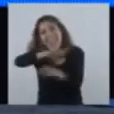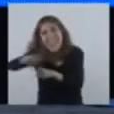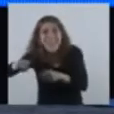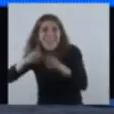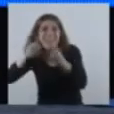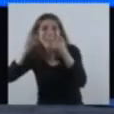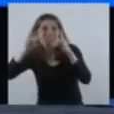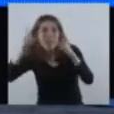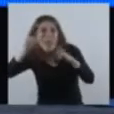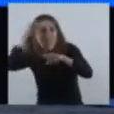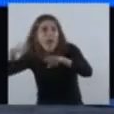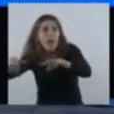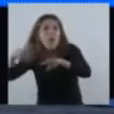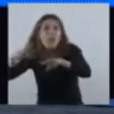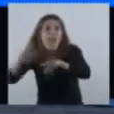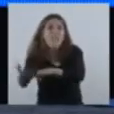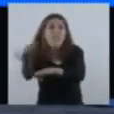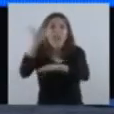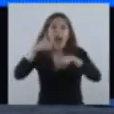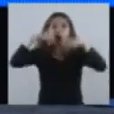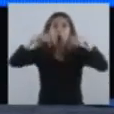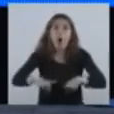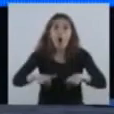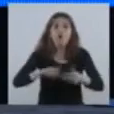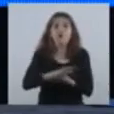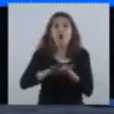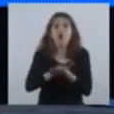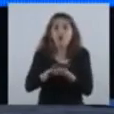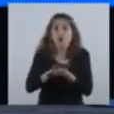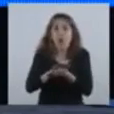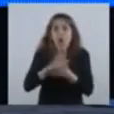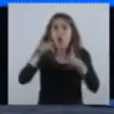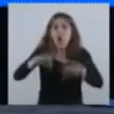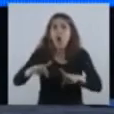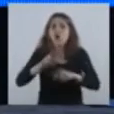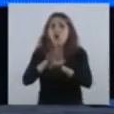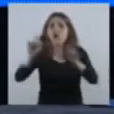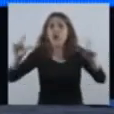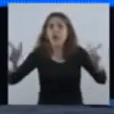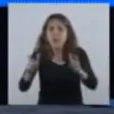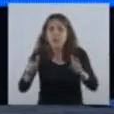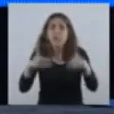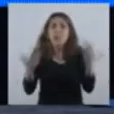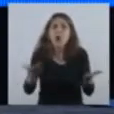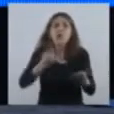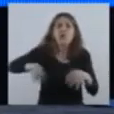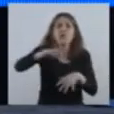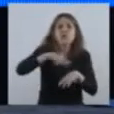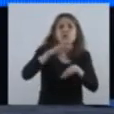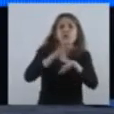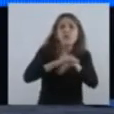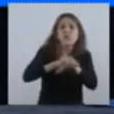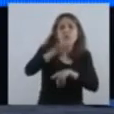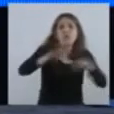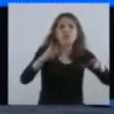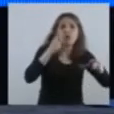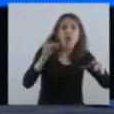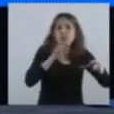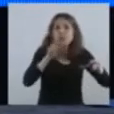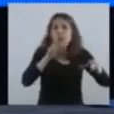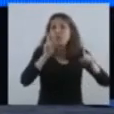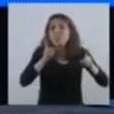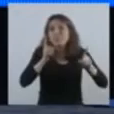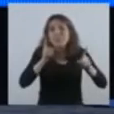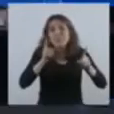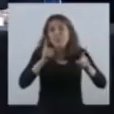minimizar el problema hoy. Y por eso es responsabilidad de todos y todas hacer lo que yo estoy